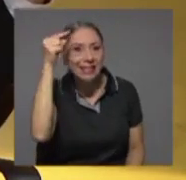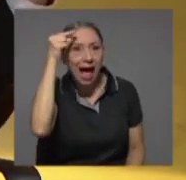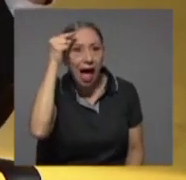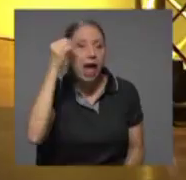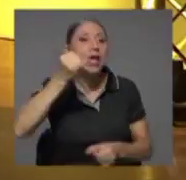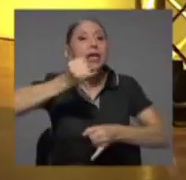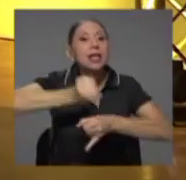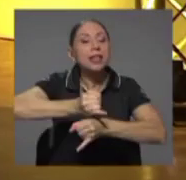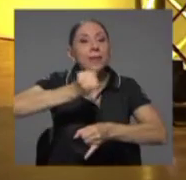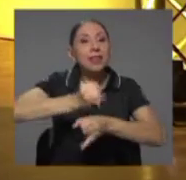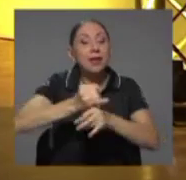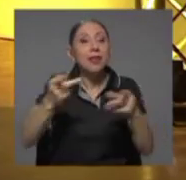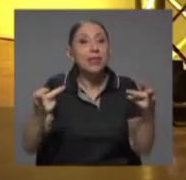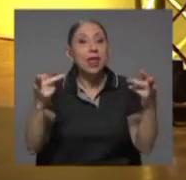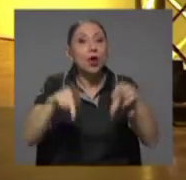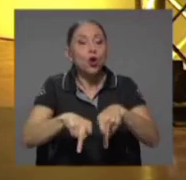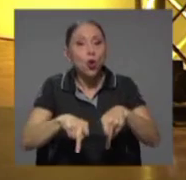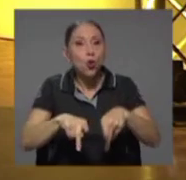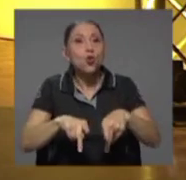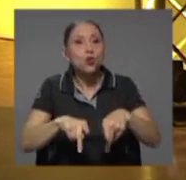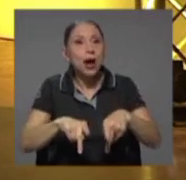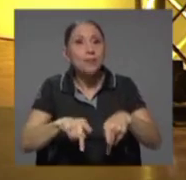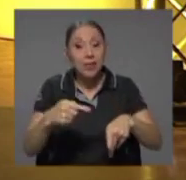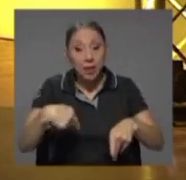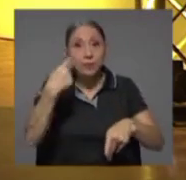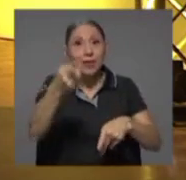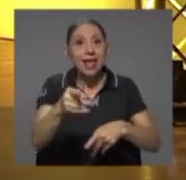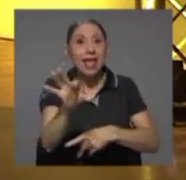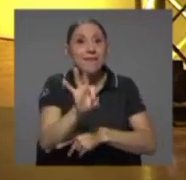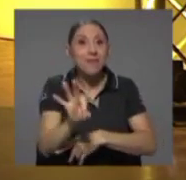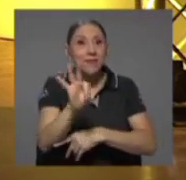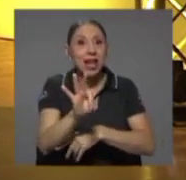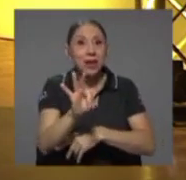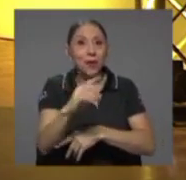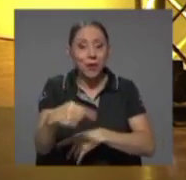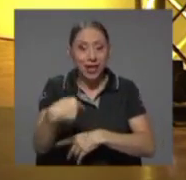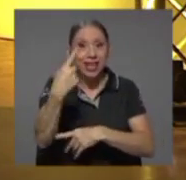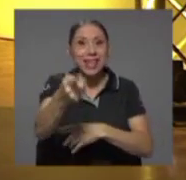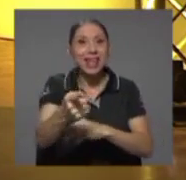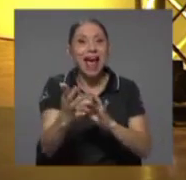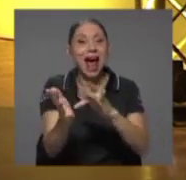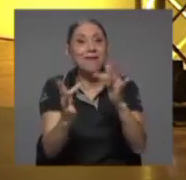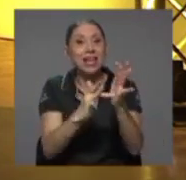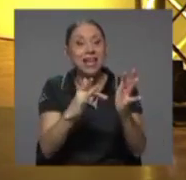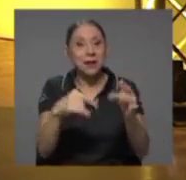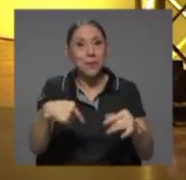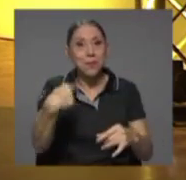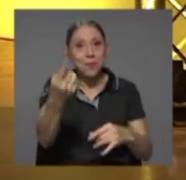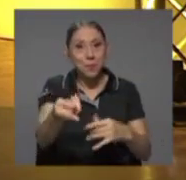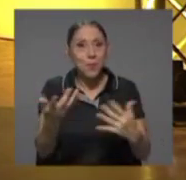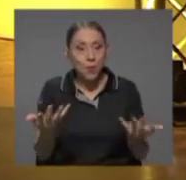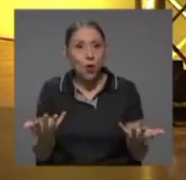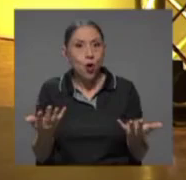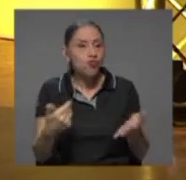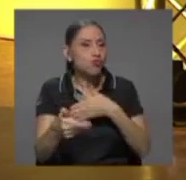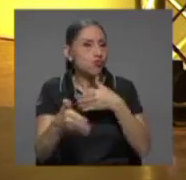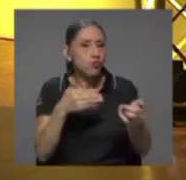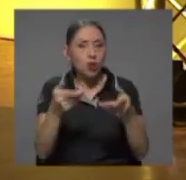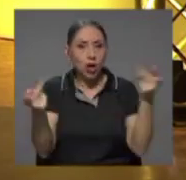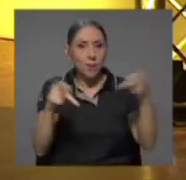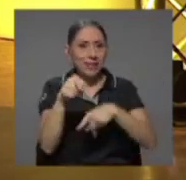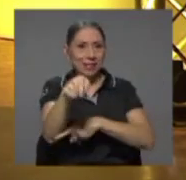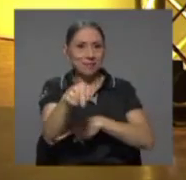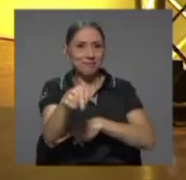ocurra en febrero y abril próximos me parece que de nuevo